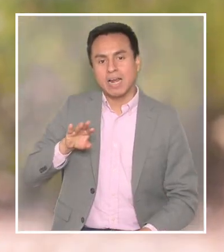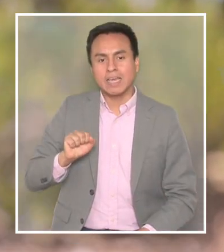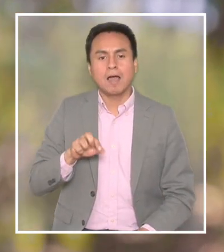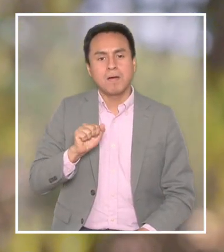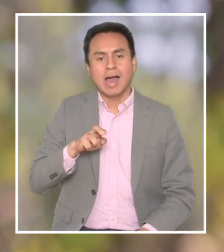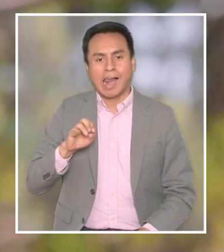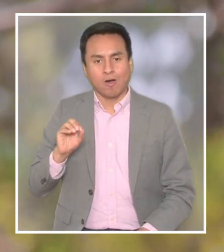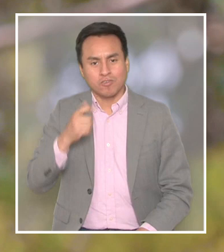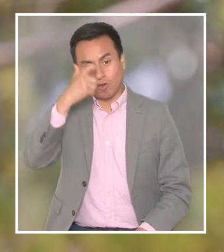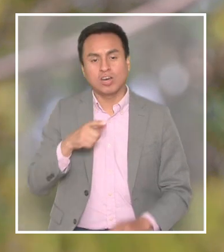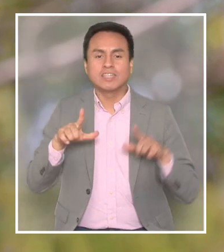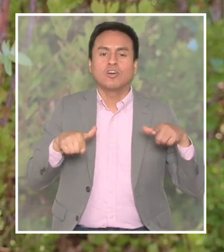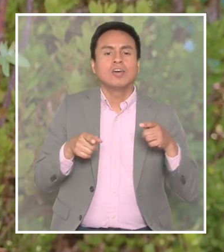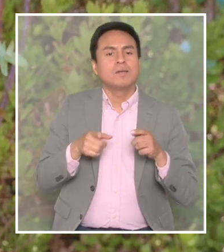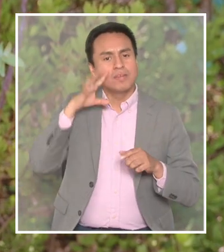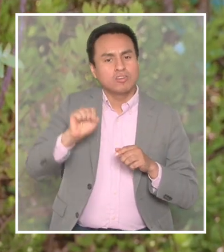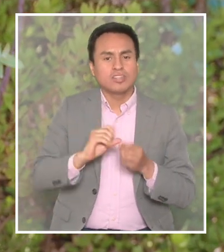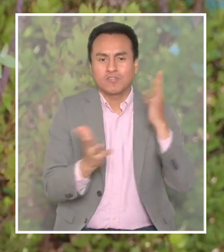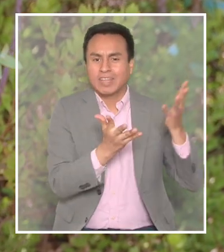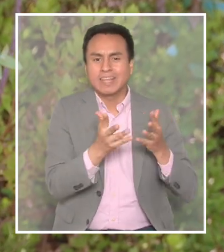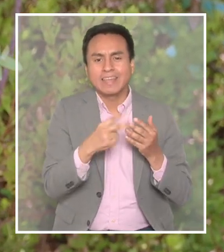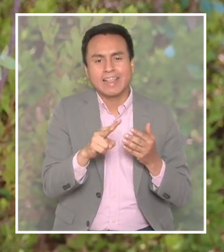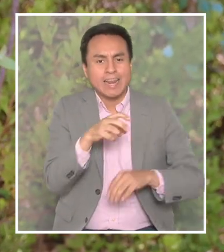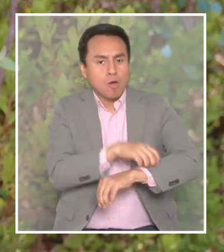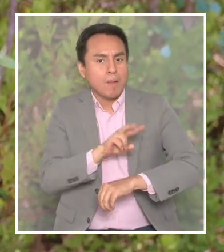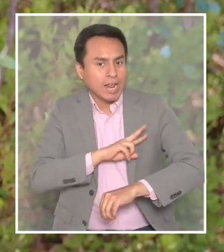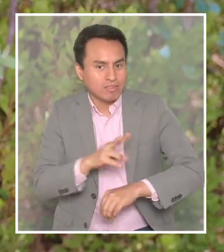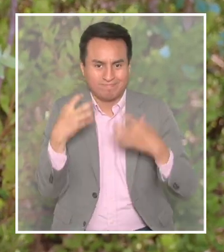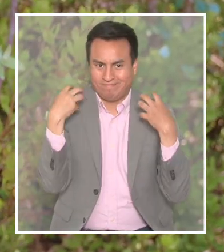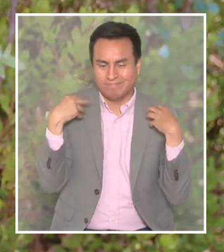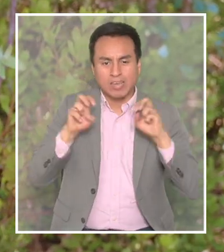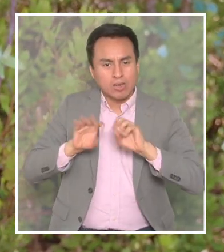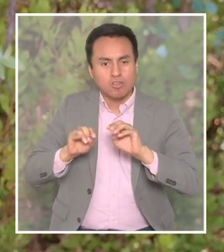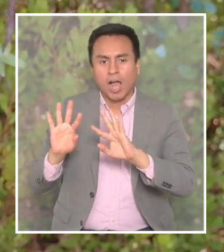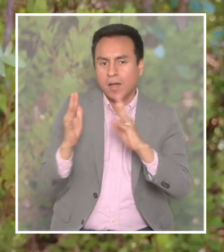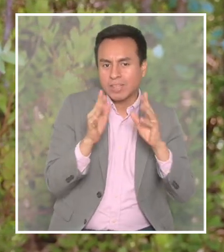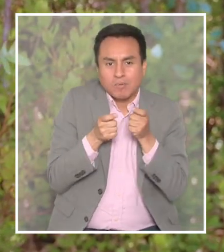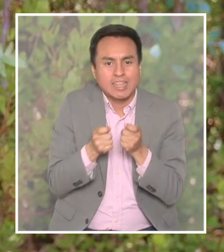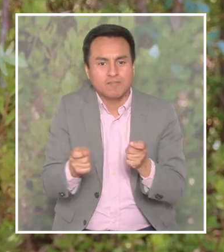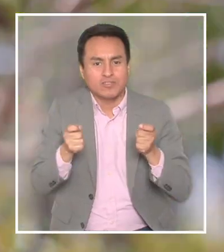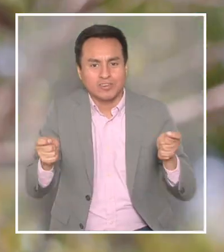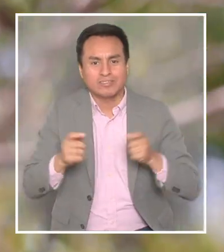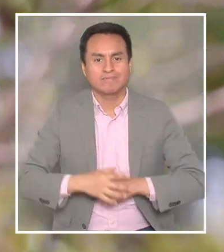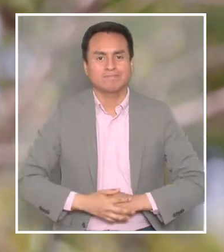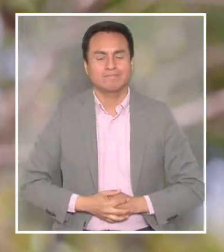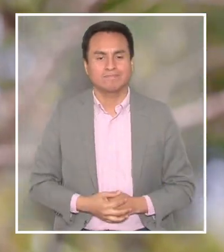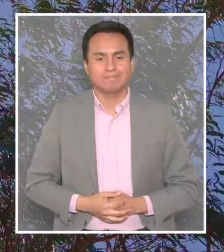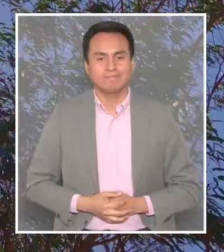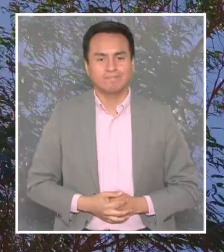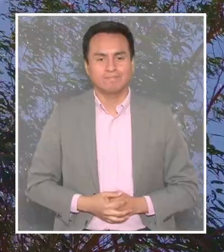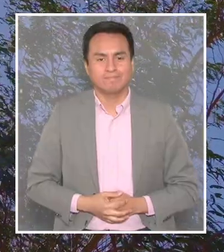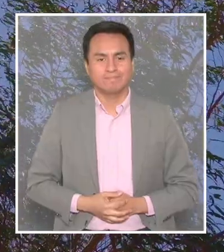Mi nombre es Ana María Parrao Aquebeque, soy de la sección de prevención de incendios forestales de la región de Valparaíso, encargada de lo que es educación ambiental y